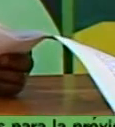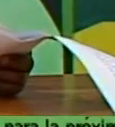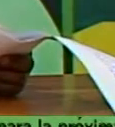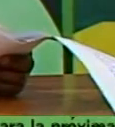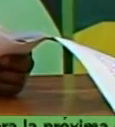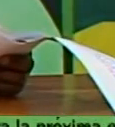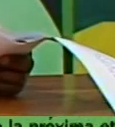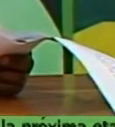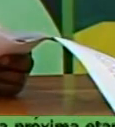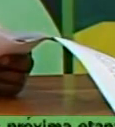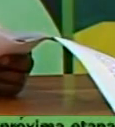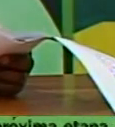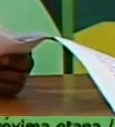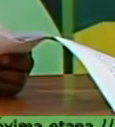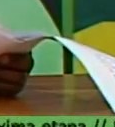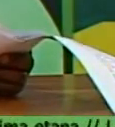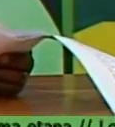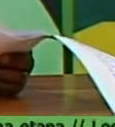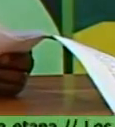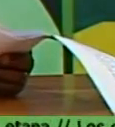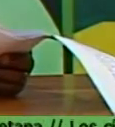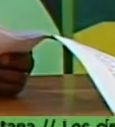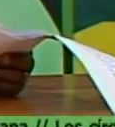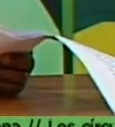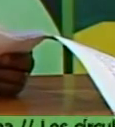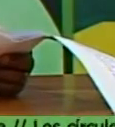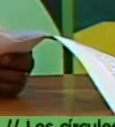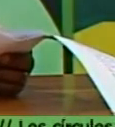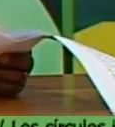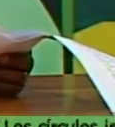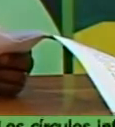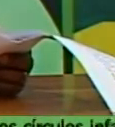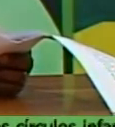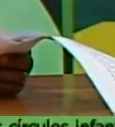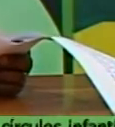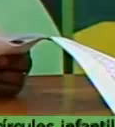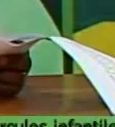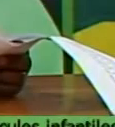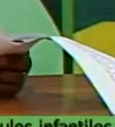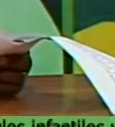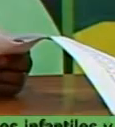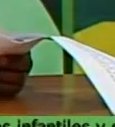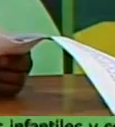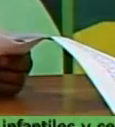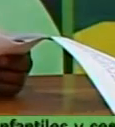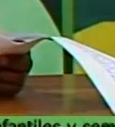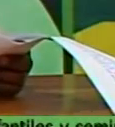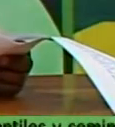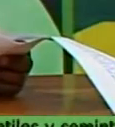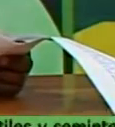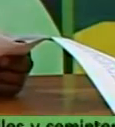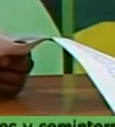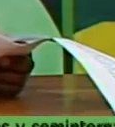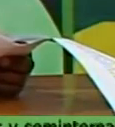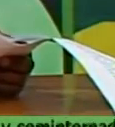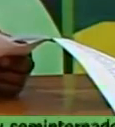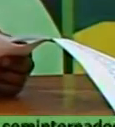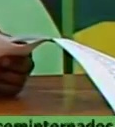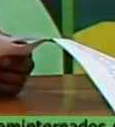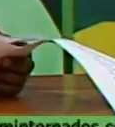ello que se ha decidido manejar 3 hectáreas por cada mil habitantes de este cultivo que es